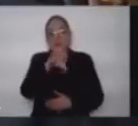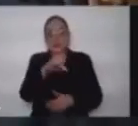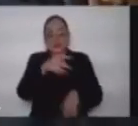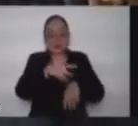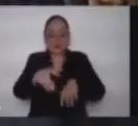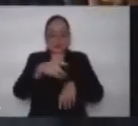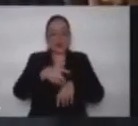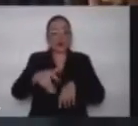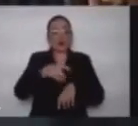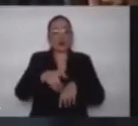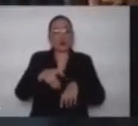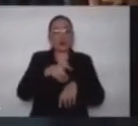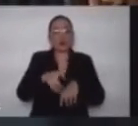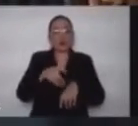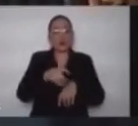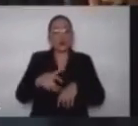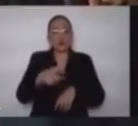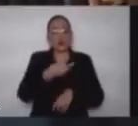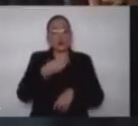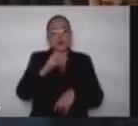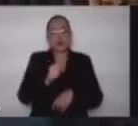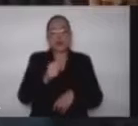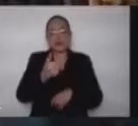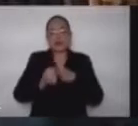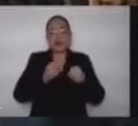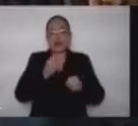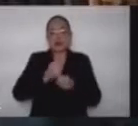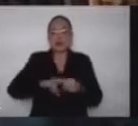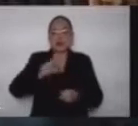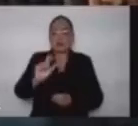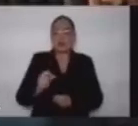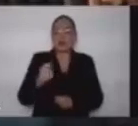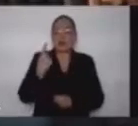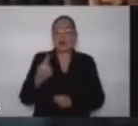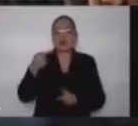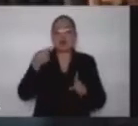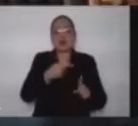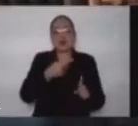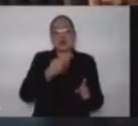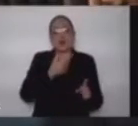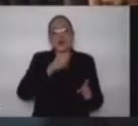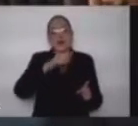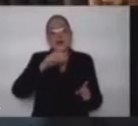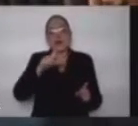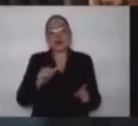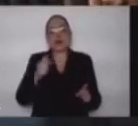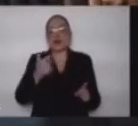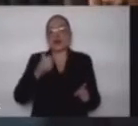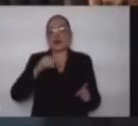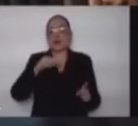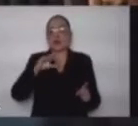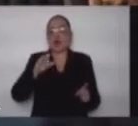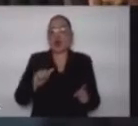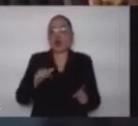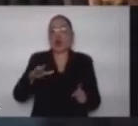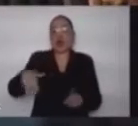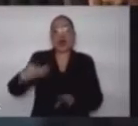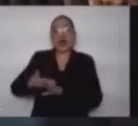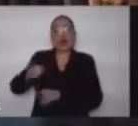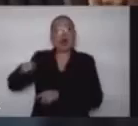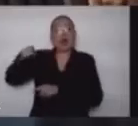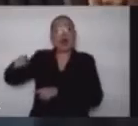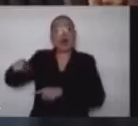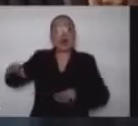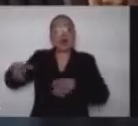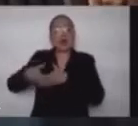electorales de 166 de 2021, promovido por Gabriel Agamboa Sánchez, por medio del cual controvierte la resolución dictada por